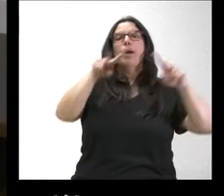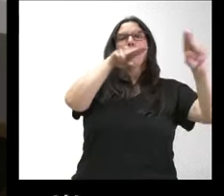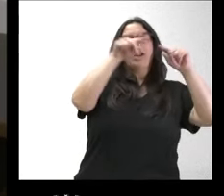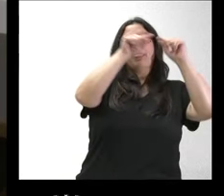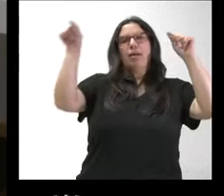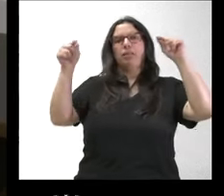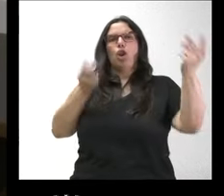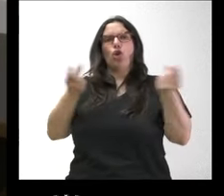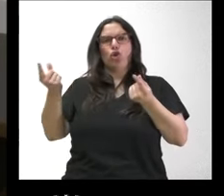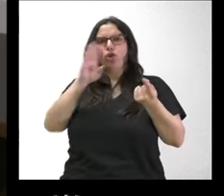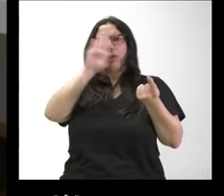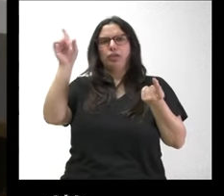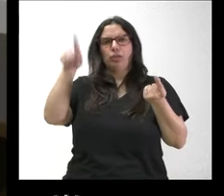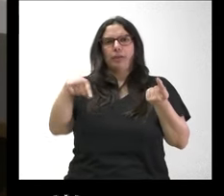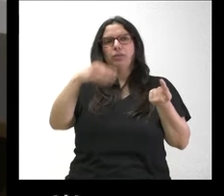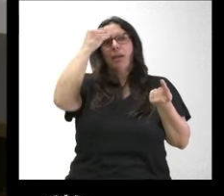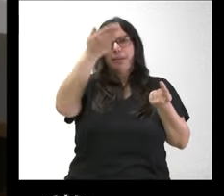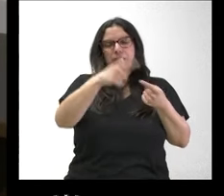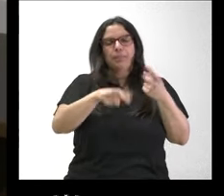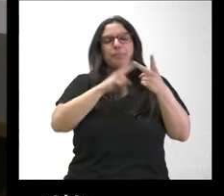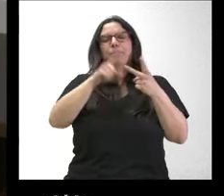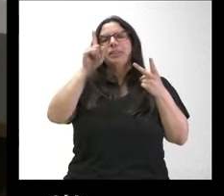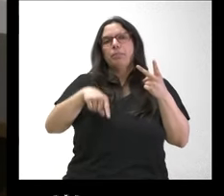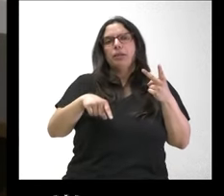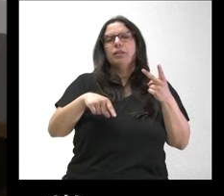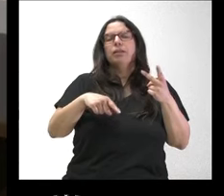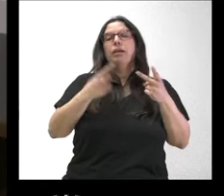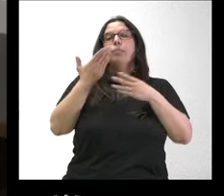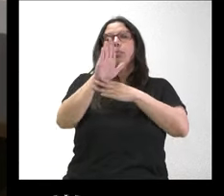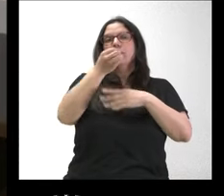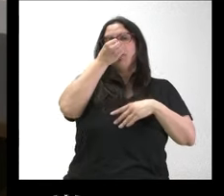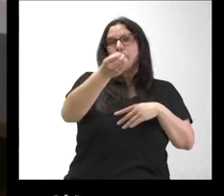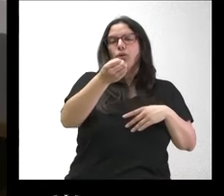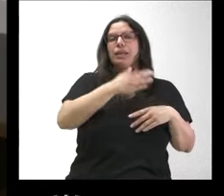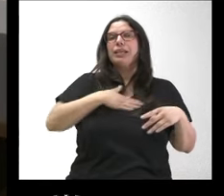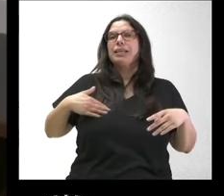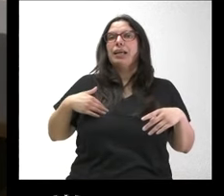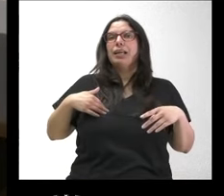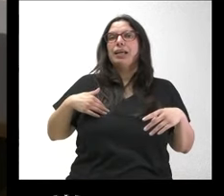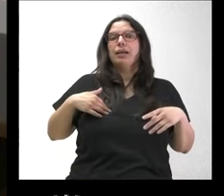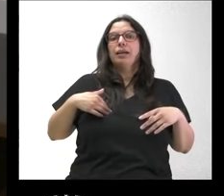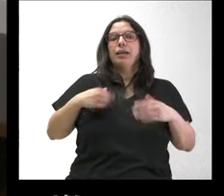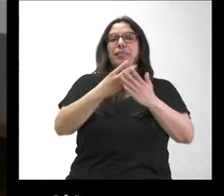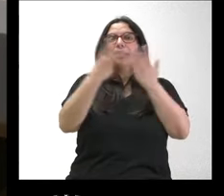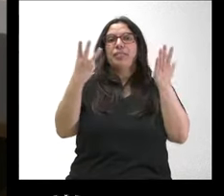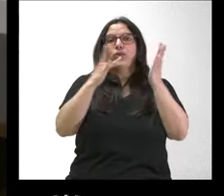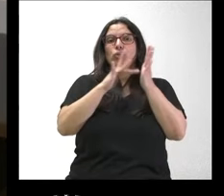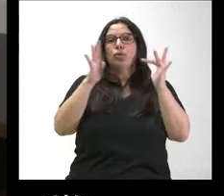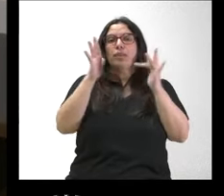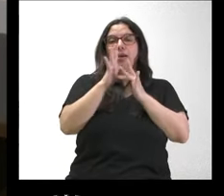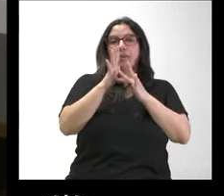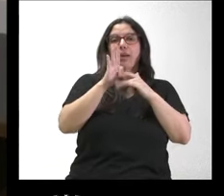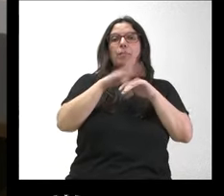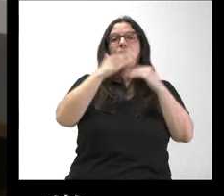estos anuncios. Y luego también le he preguntado qué les parece la propuesta del PSOE de instaurar un segundo día de la comunidad el 18 de abril en conmemoración de las primeras